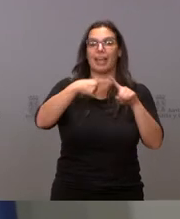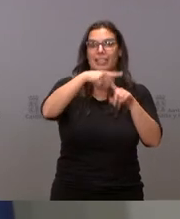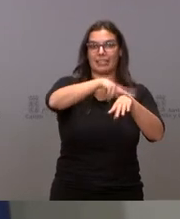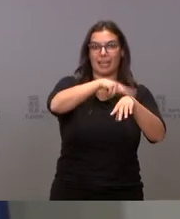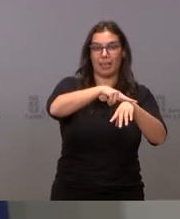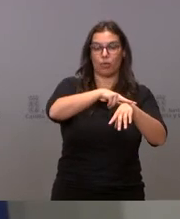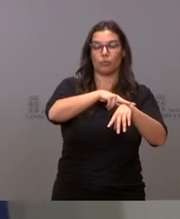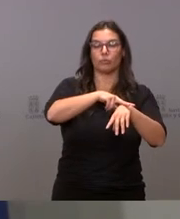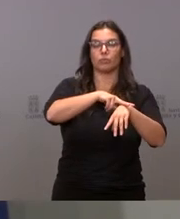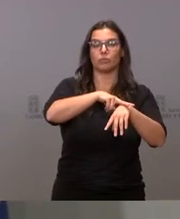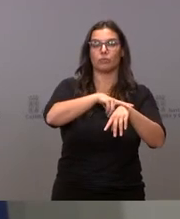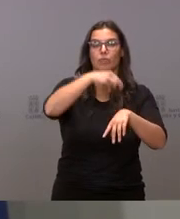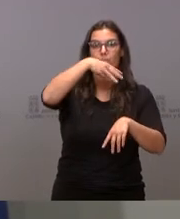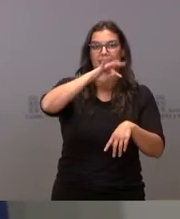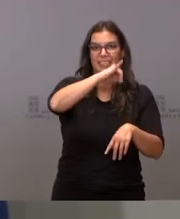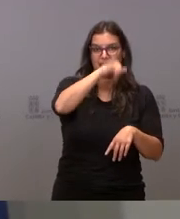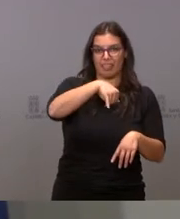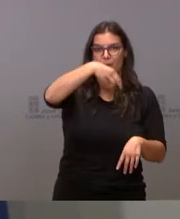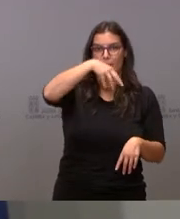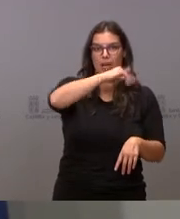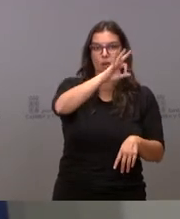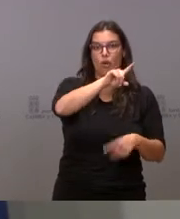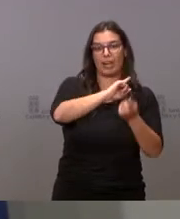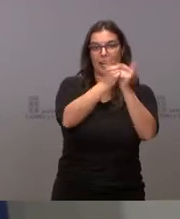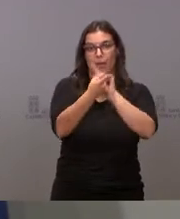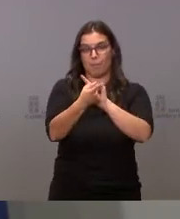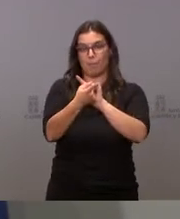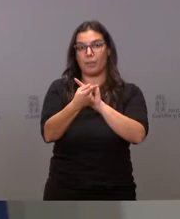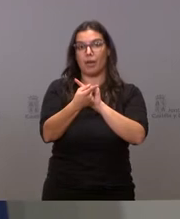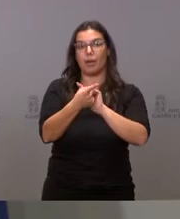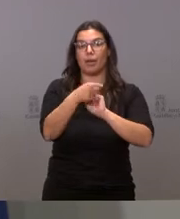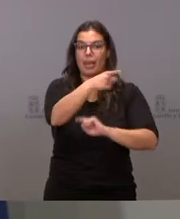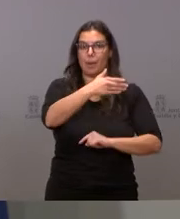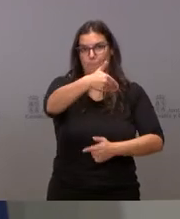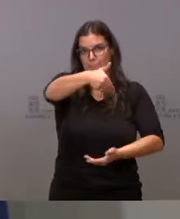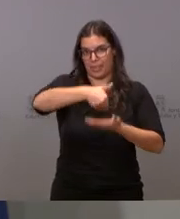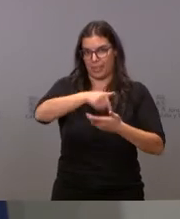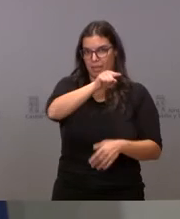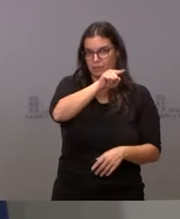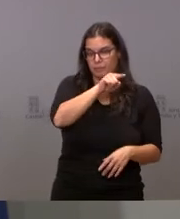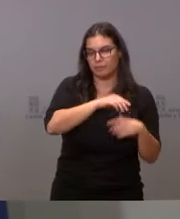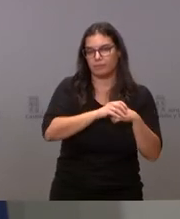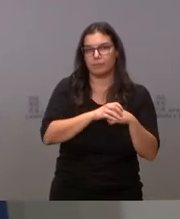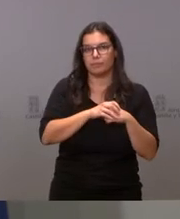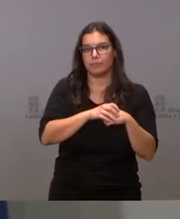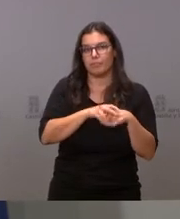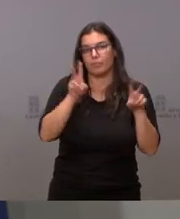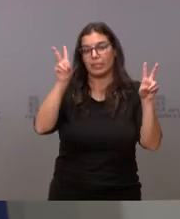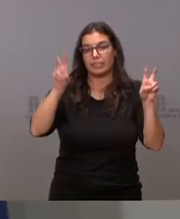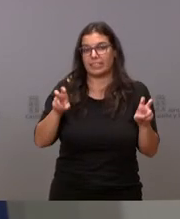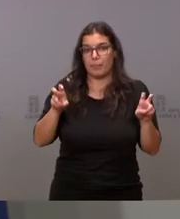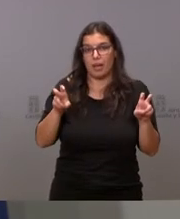León, de Juan Martínez Majo, cambia de actividad a petición propia. Es un asunto